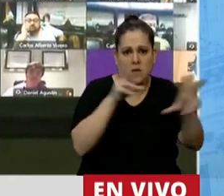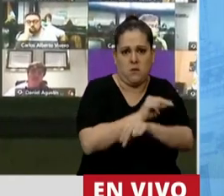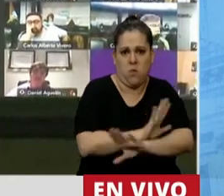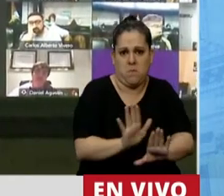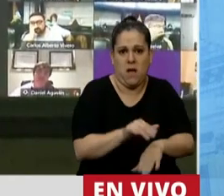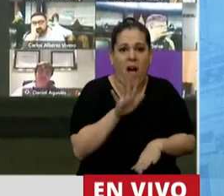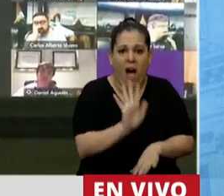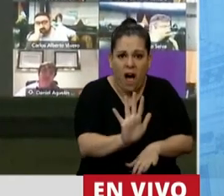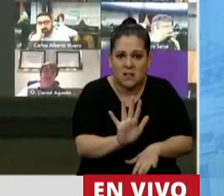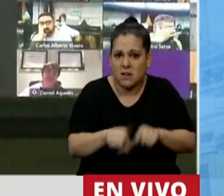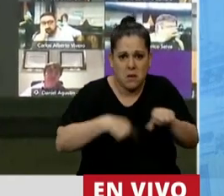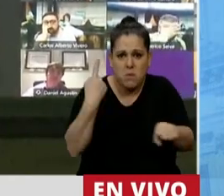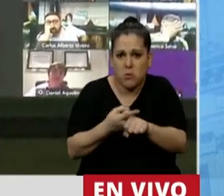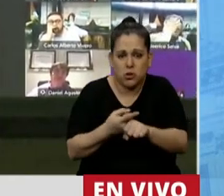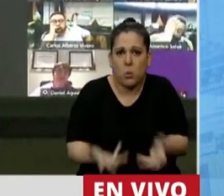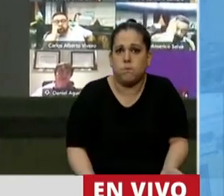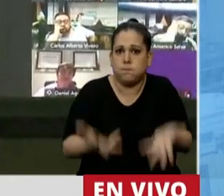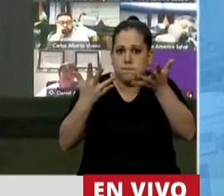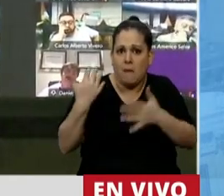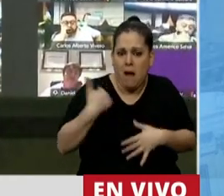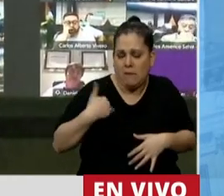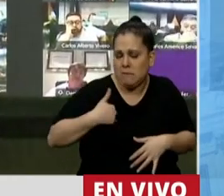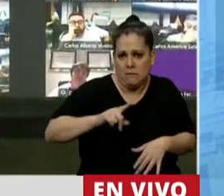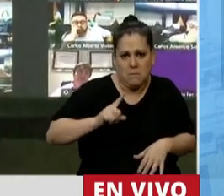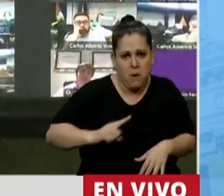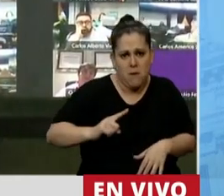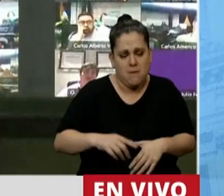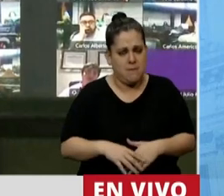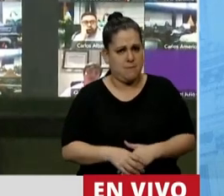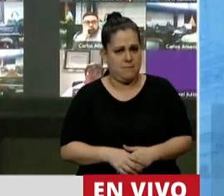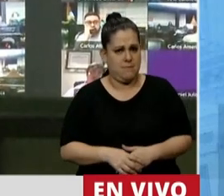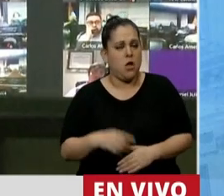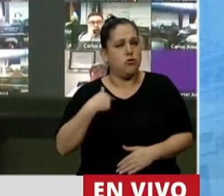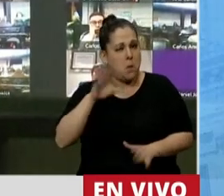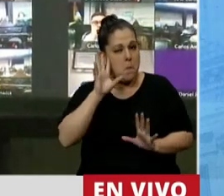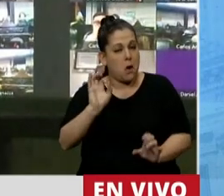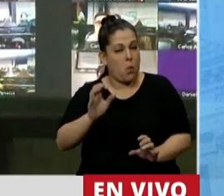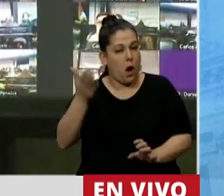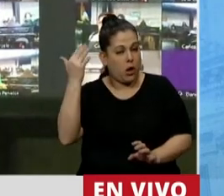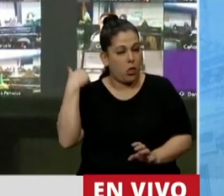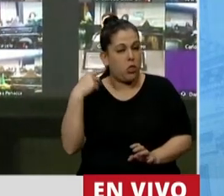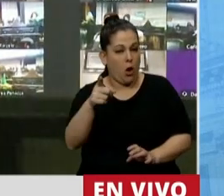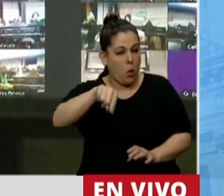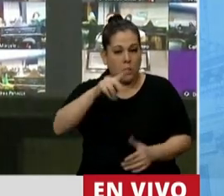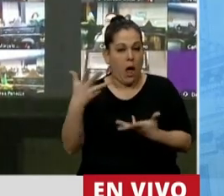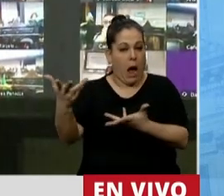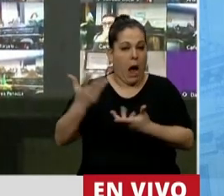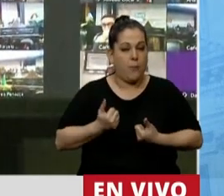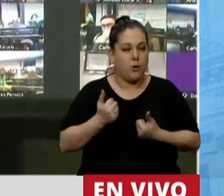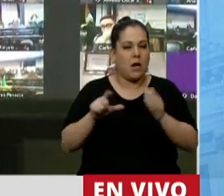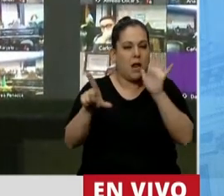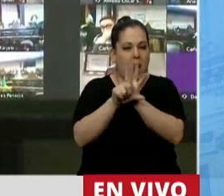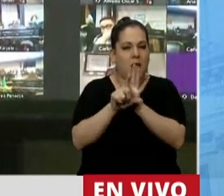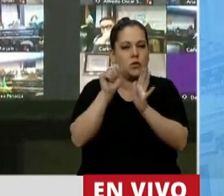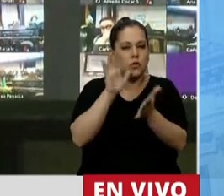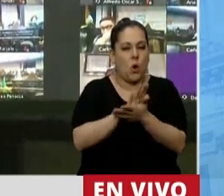Y así es imposible que crezcamos como país. Yo recuerdo cuando impidieron y no acompañaron la ley de extinción de